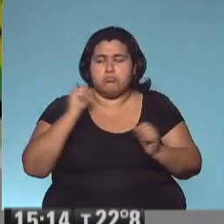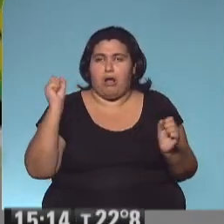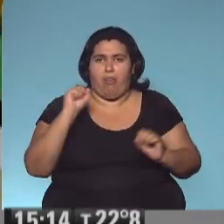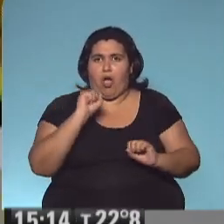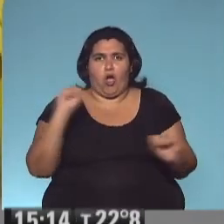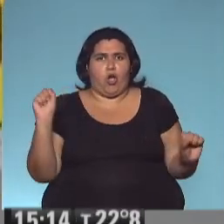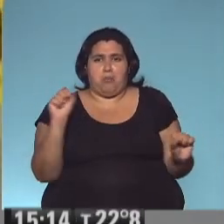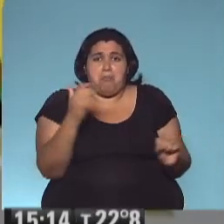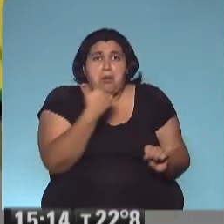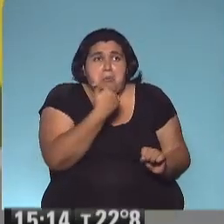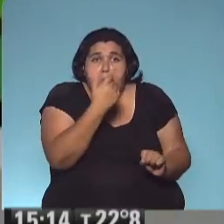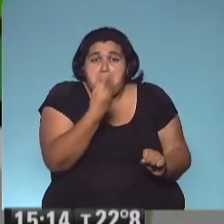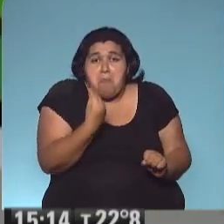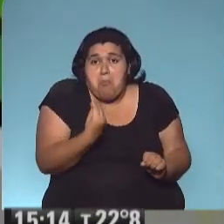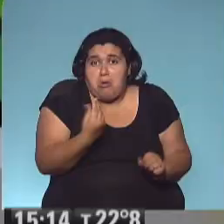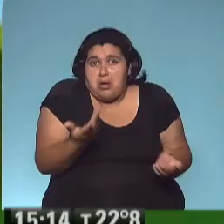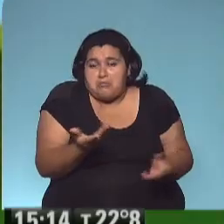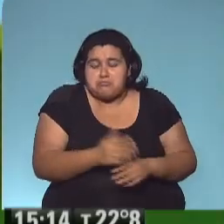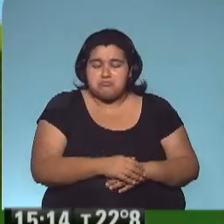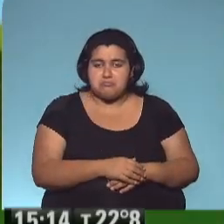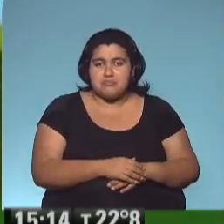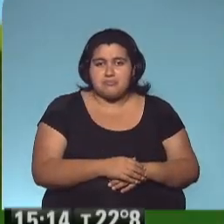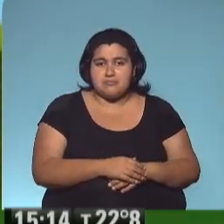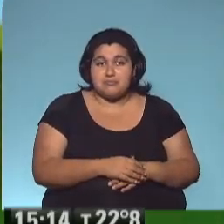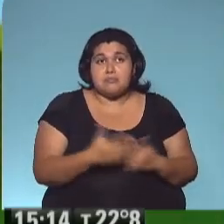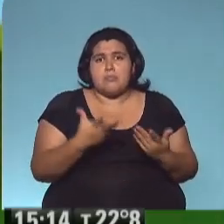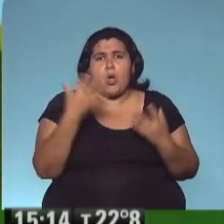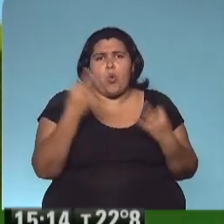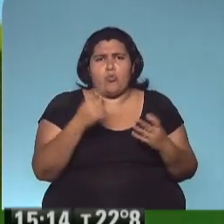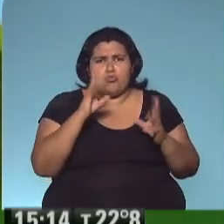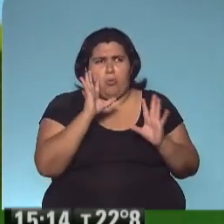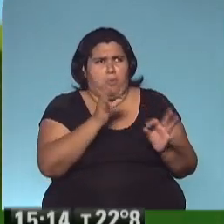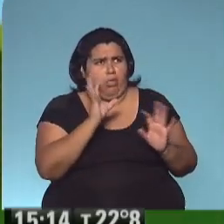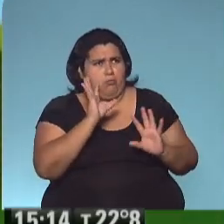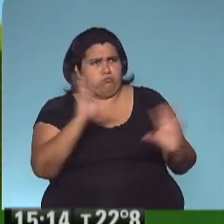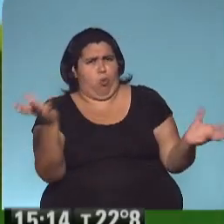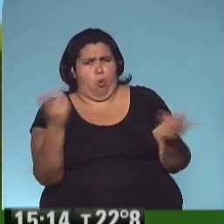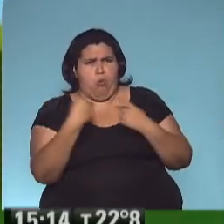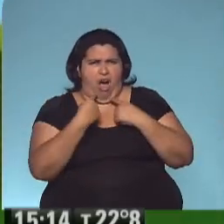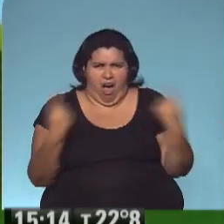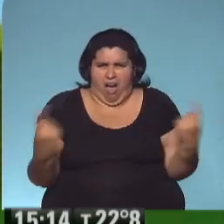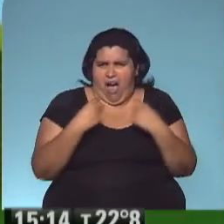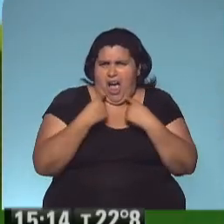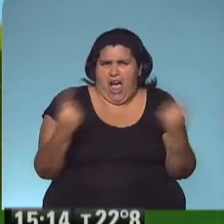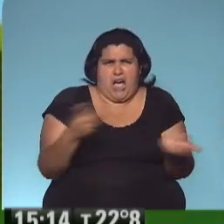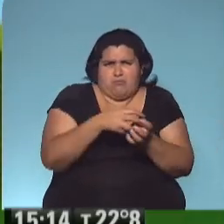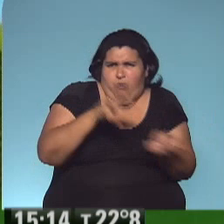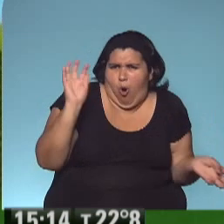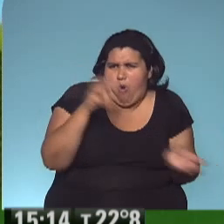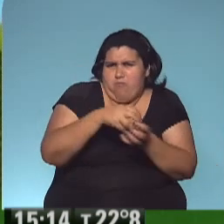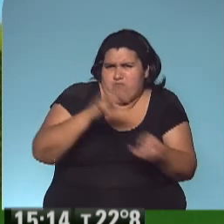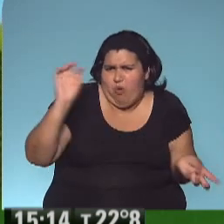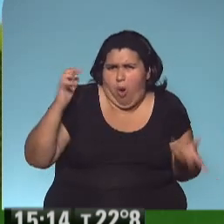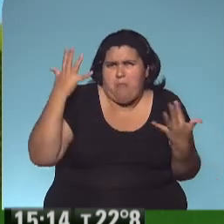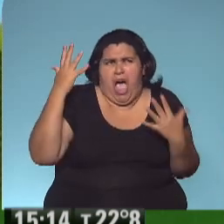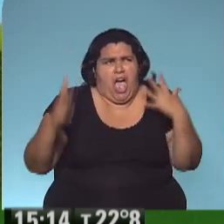Vaya uno a saber por qué se enojan los ogrontes. Se notó que se había enojado porque empezó a gritar y a rugir, y a mover los